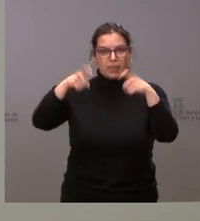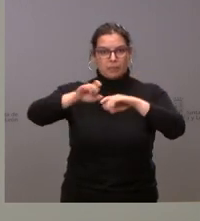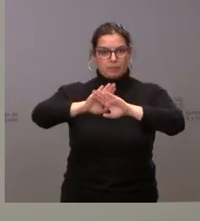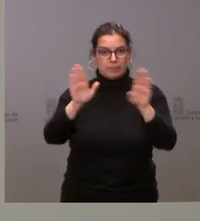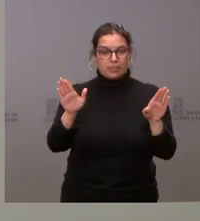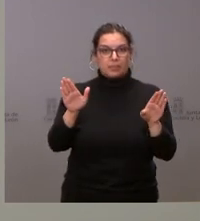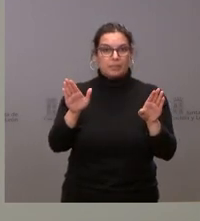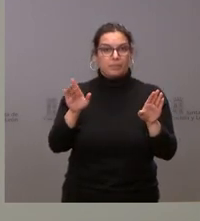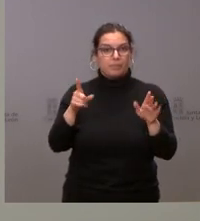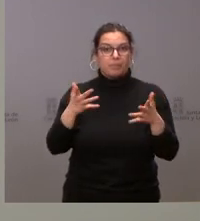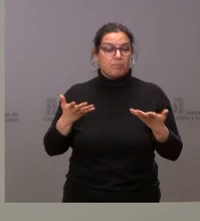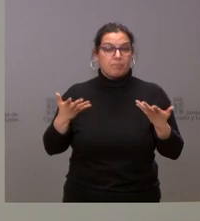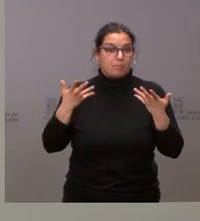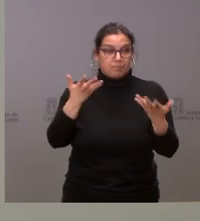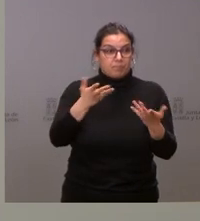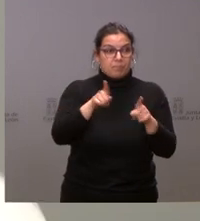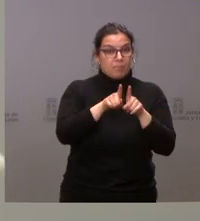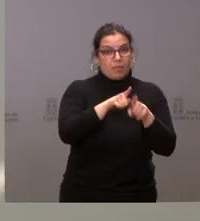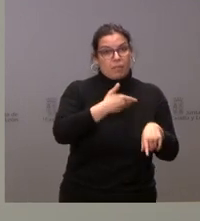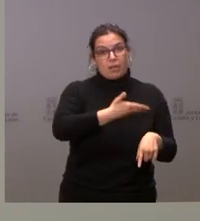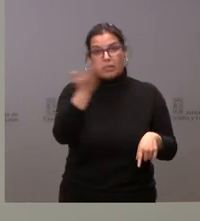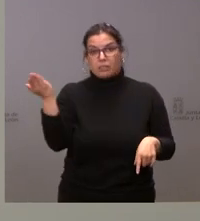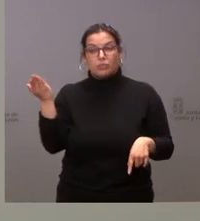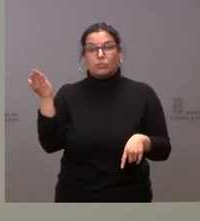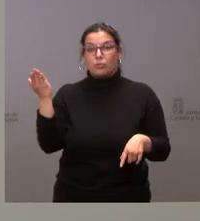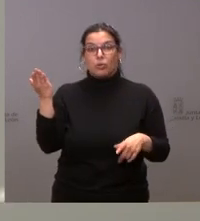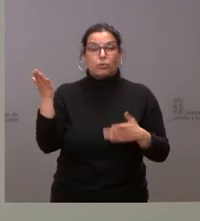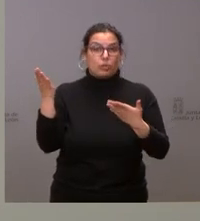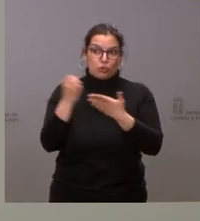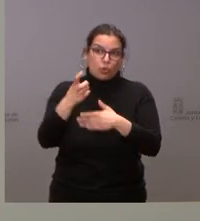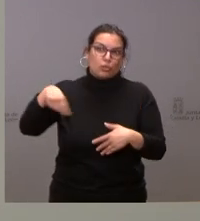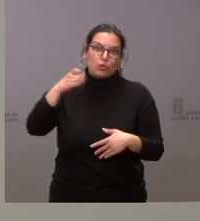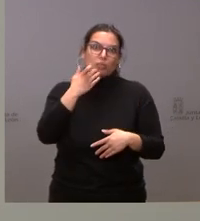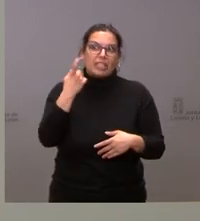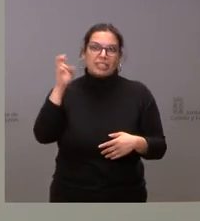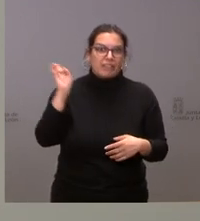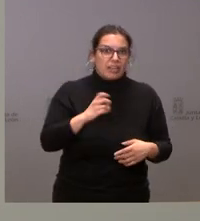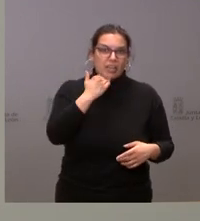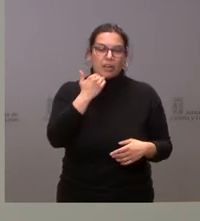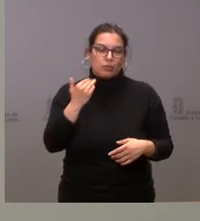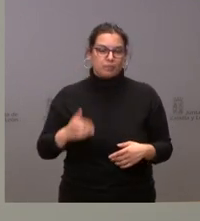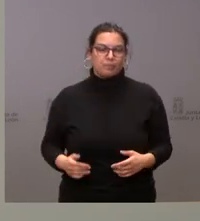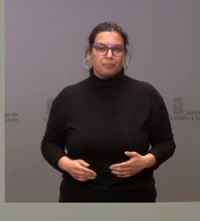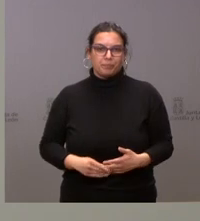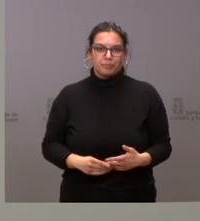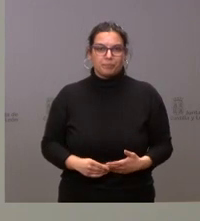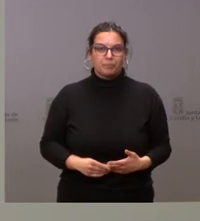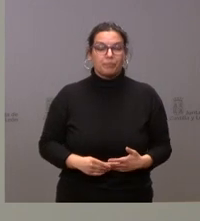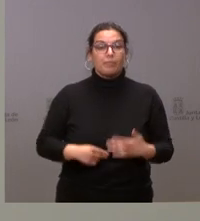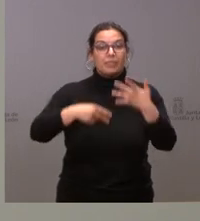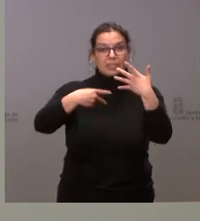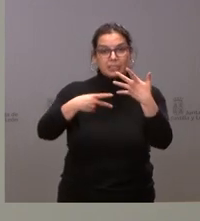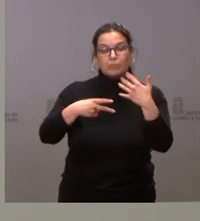es disponible para el conjunto de los ciudadanos y también para todos ellos, lógicamente, que pudieran venir de Ucrania. En séptimo lugar, les